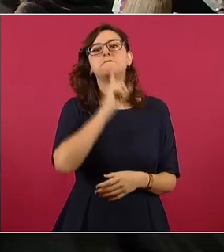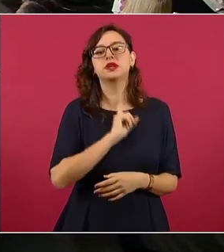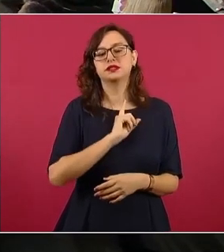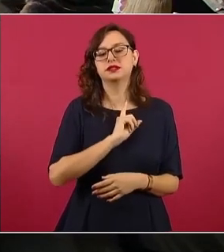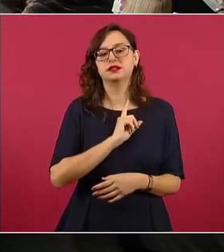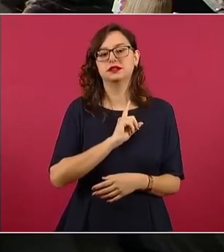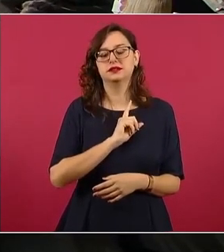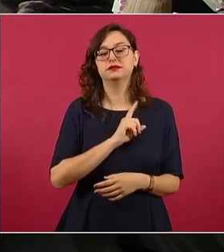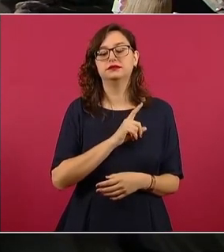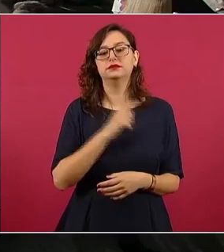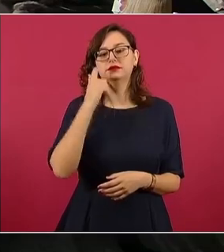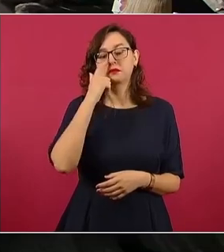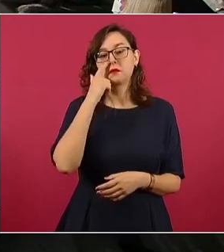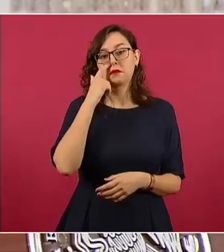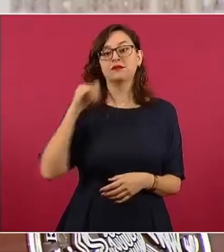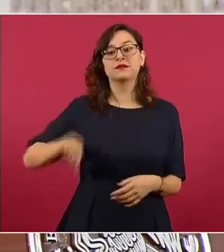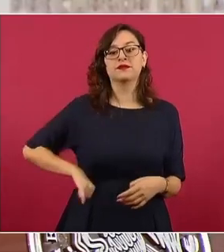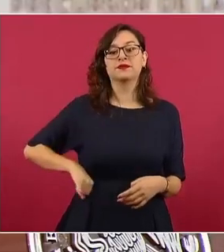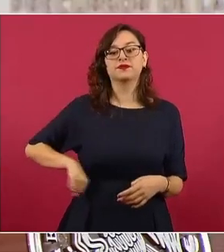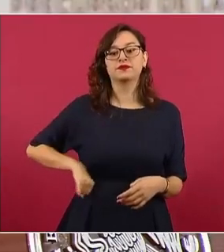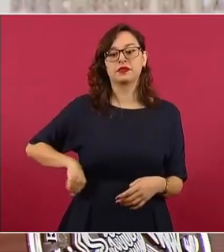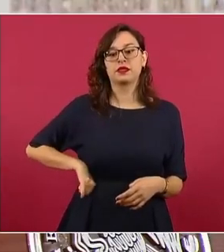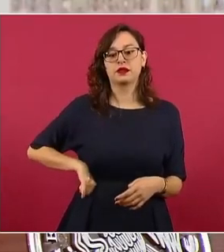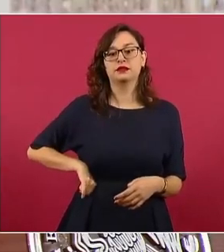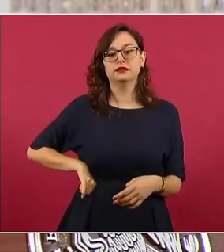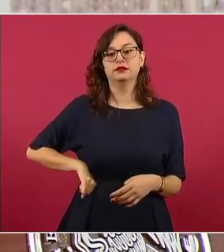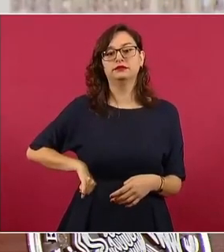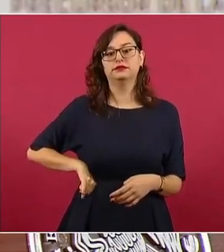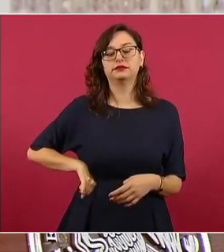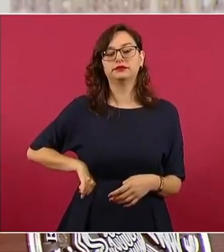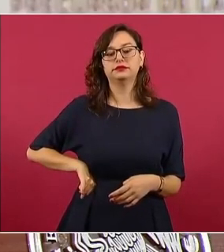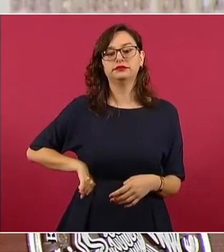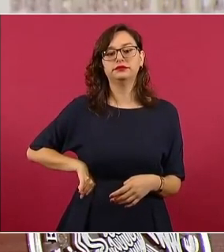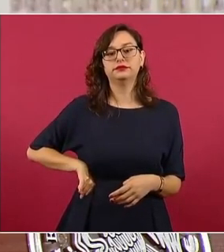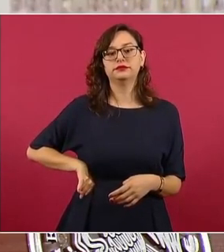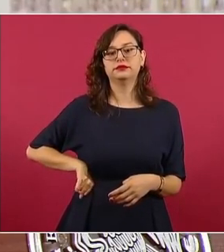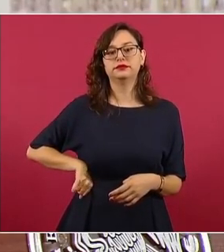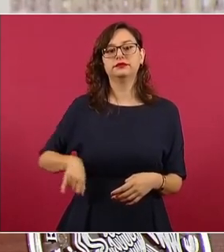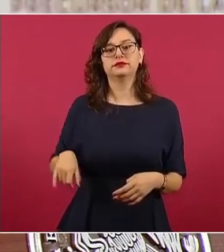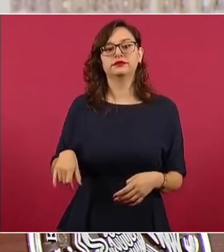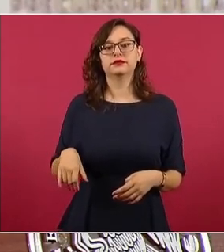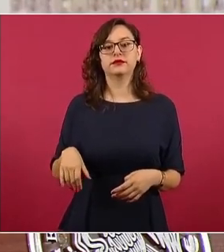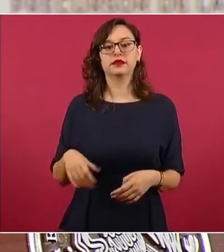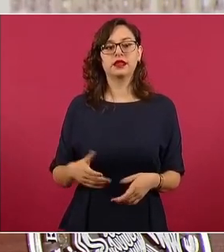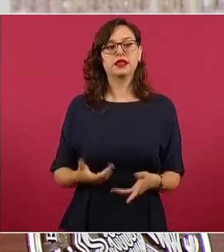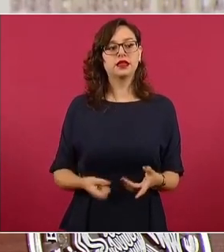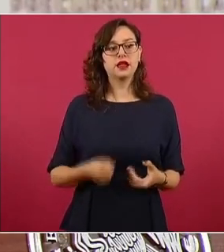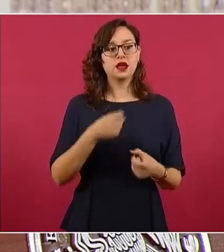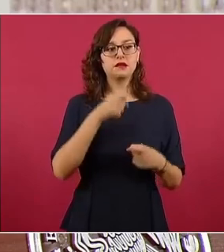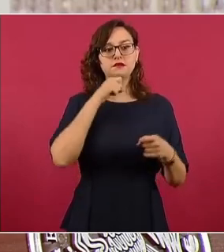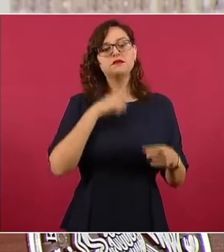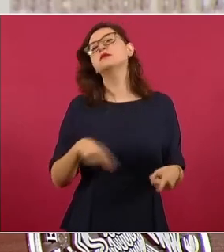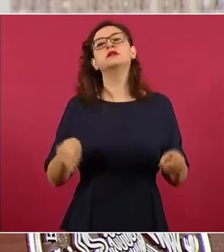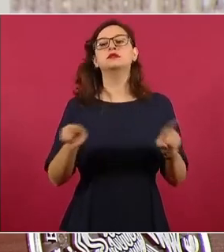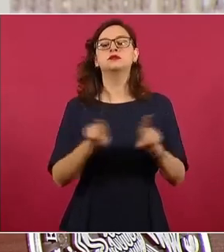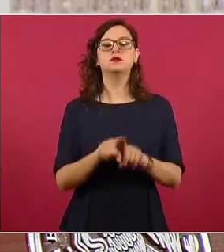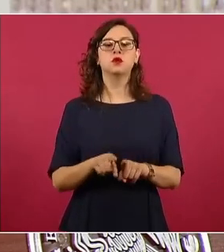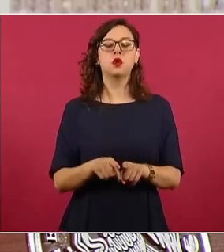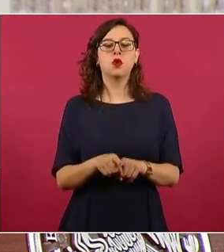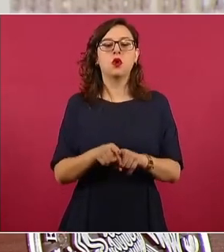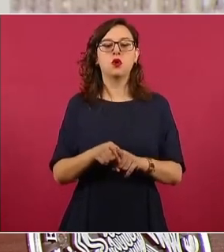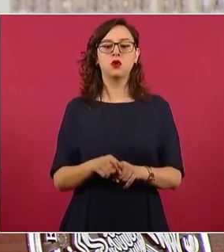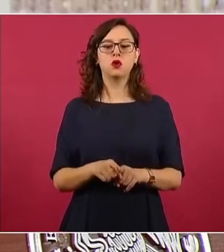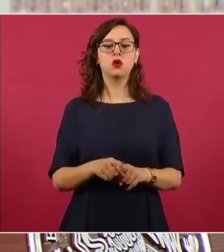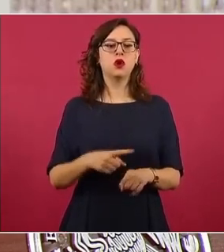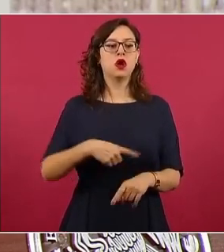el doble discurso, la doble